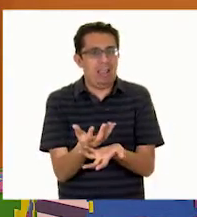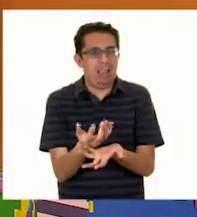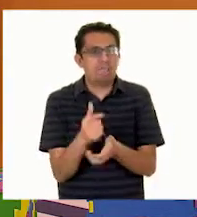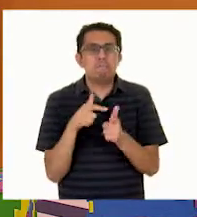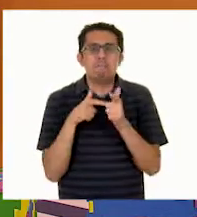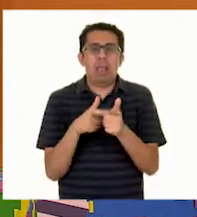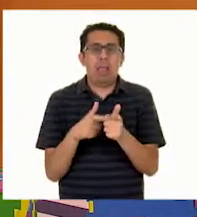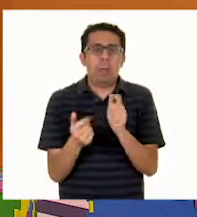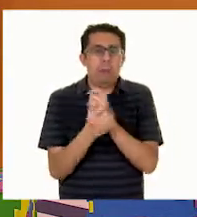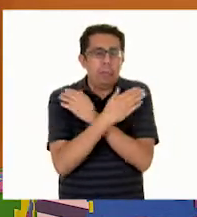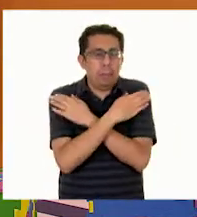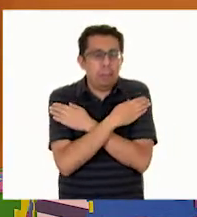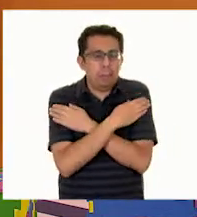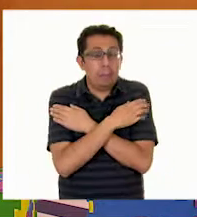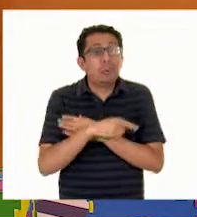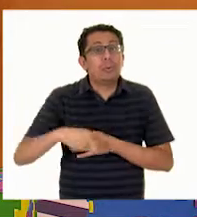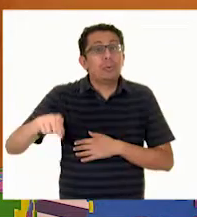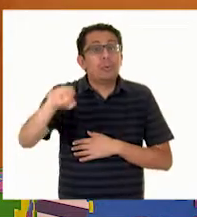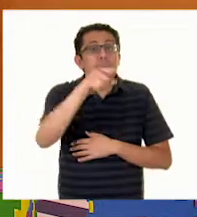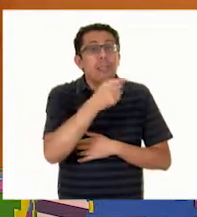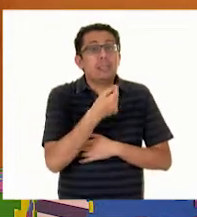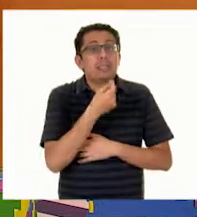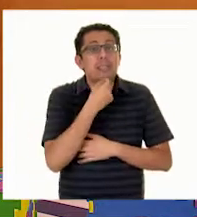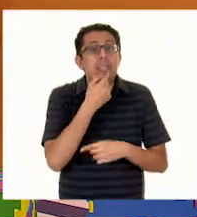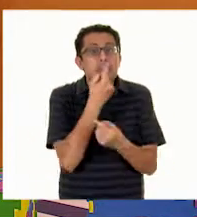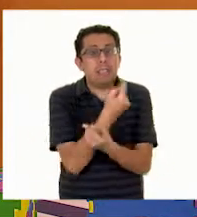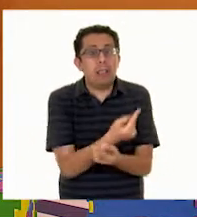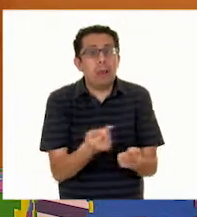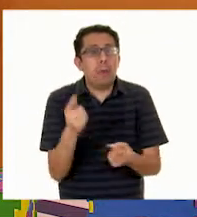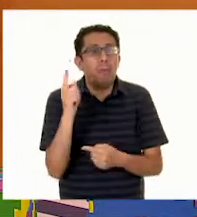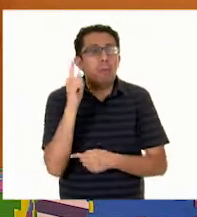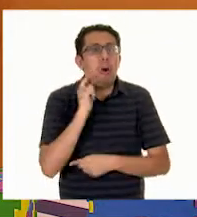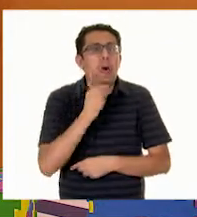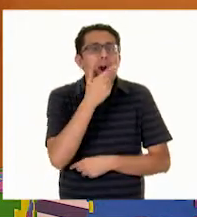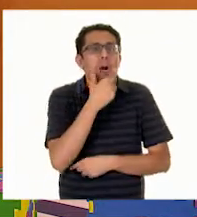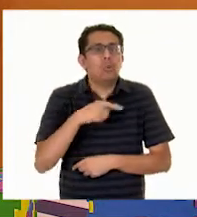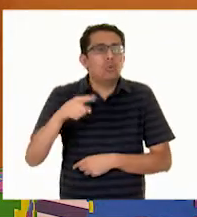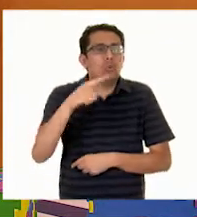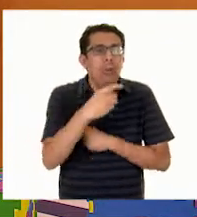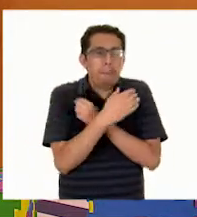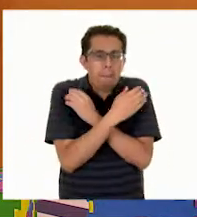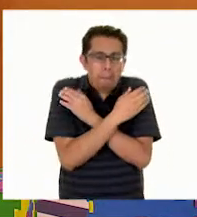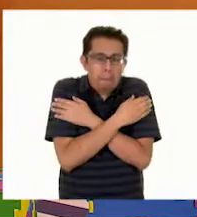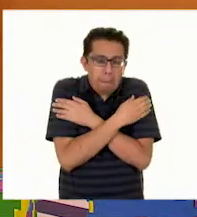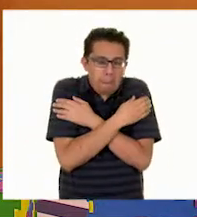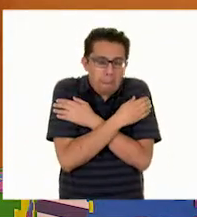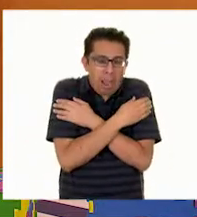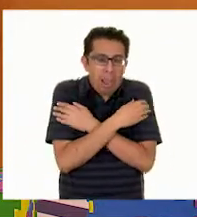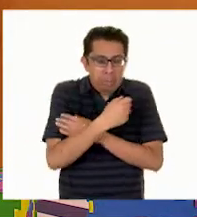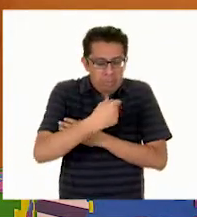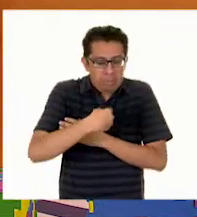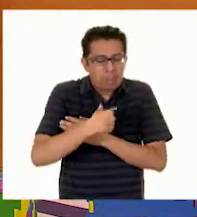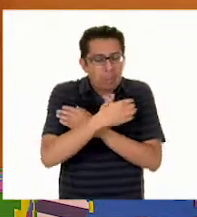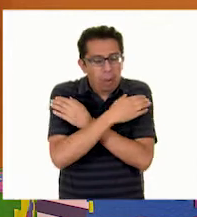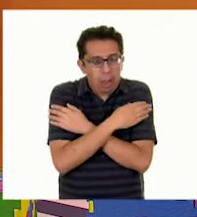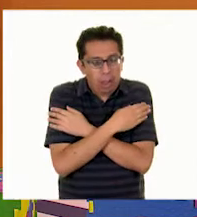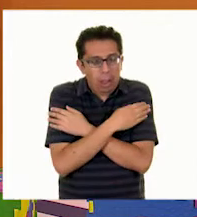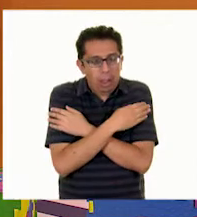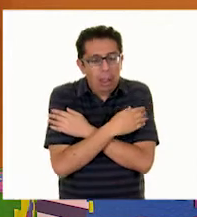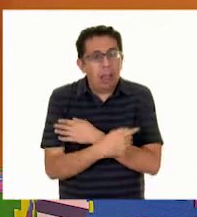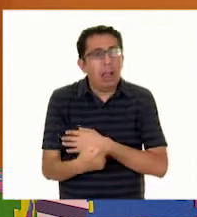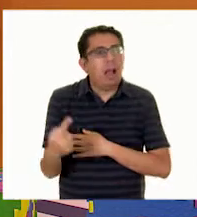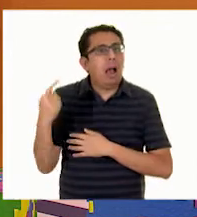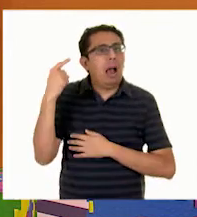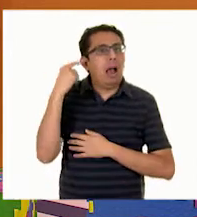apapachando? Invitamos a las niñas y a los niños a que se apapachen en casa, se autopapachen, mientras escuchamos un arrullo en